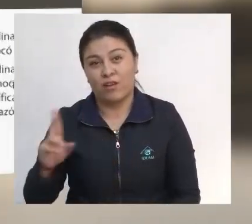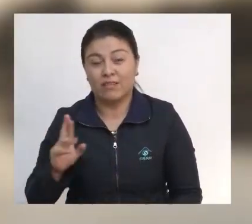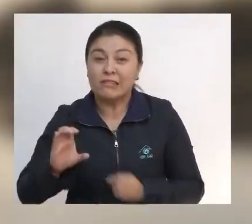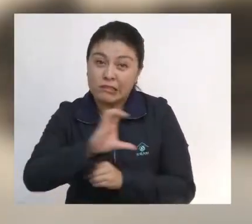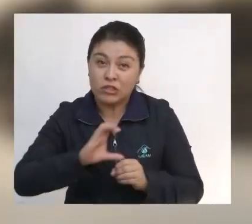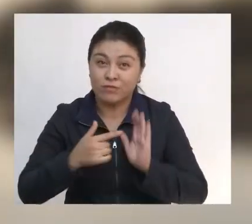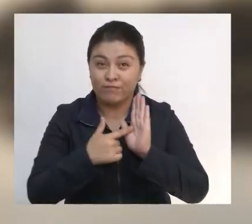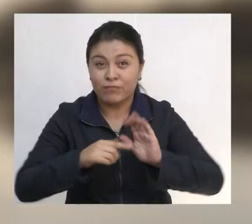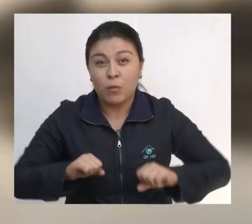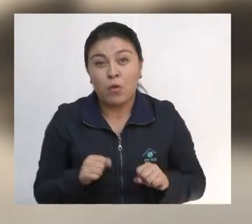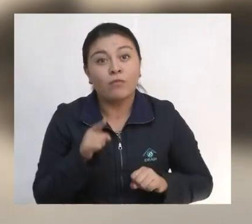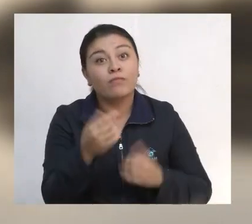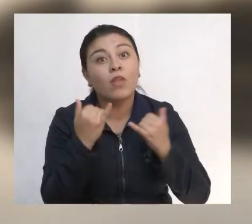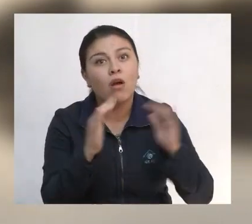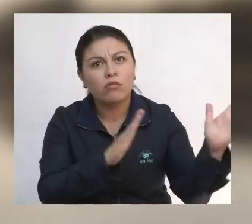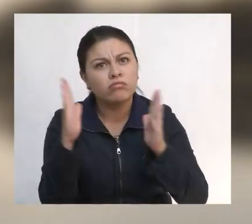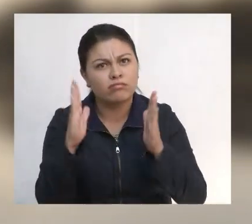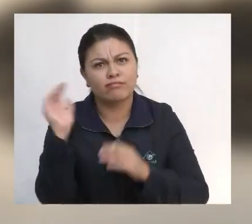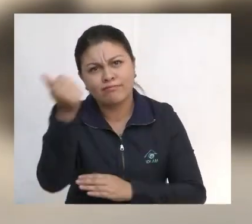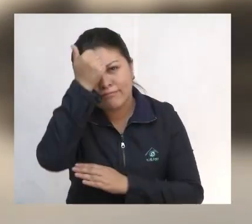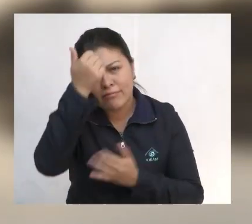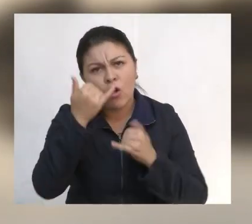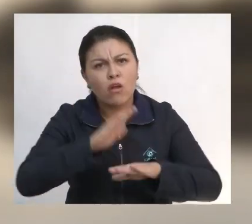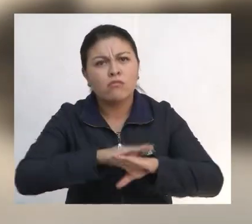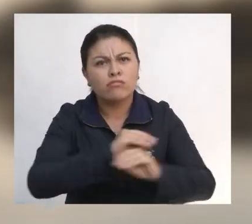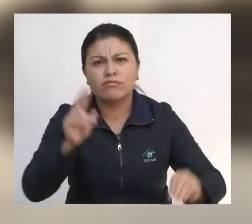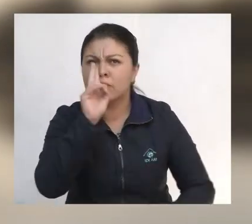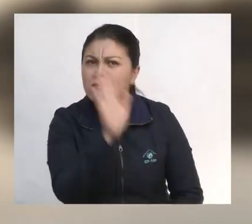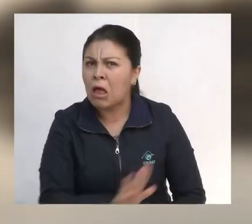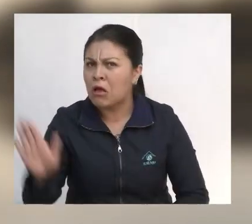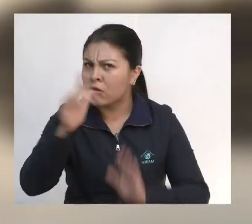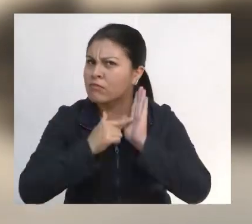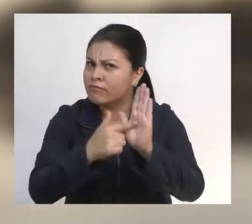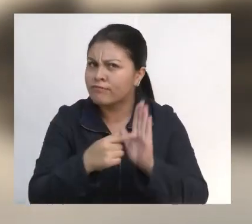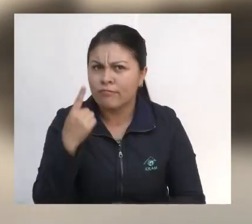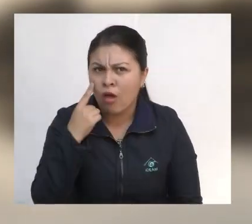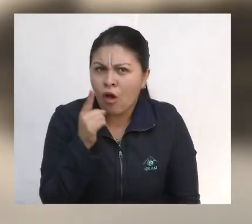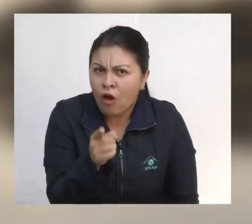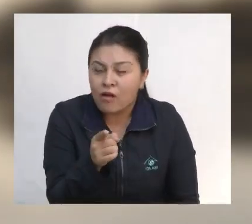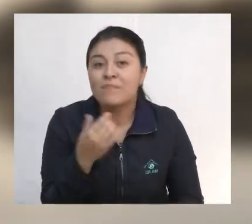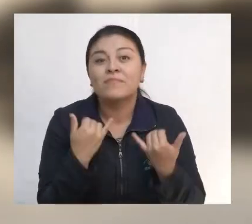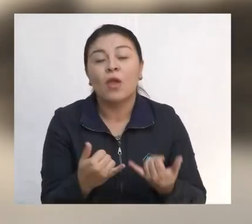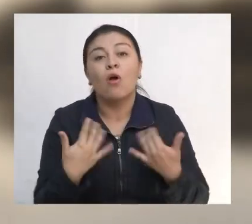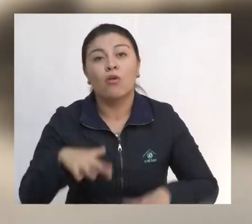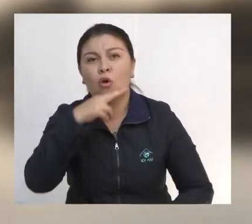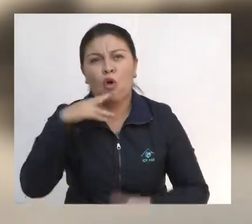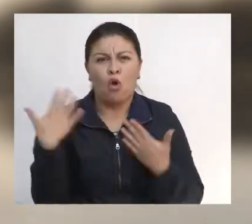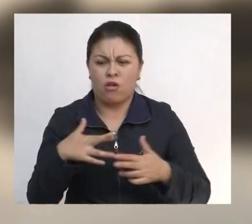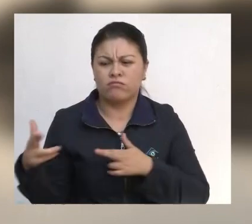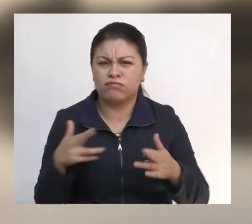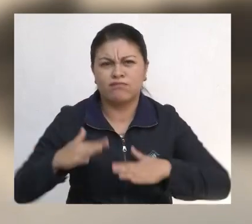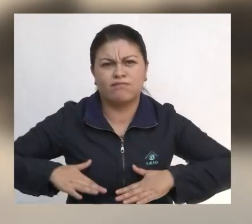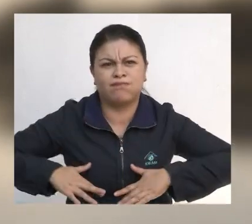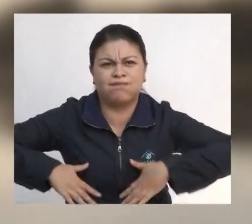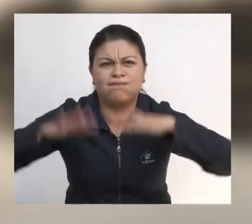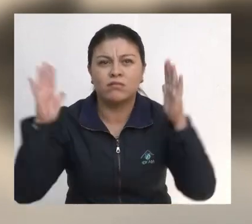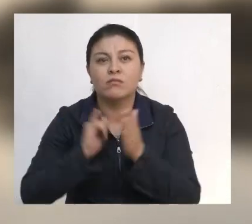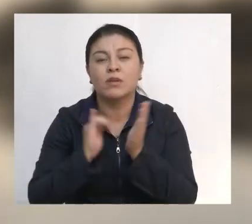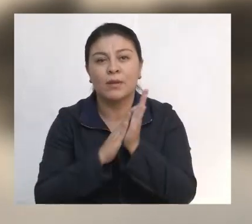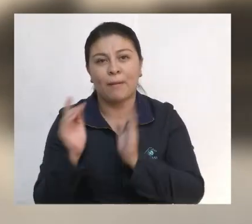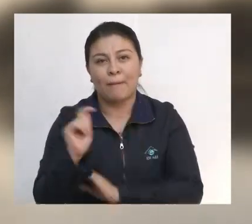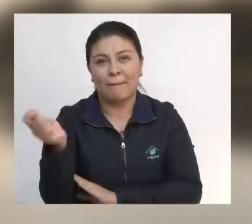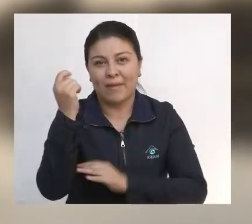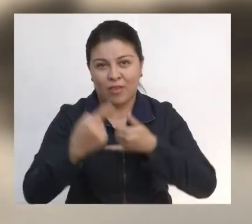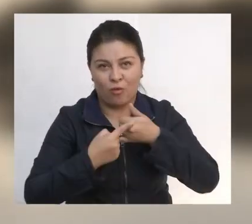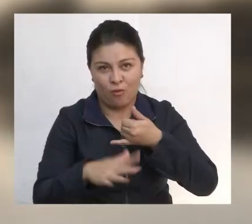por niveles altos en las cuencas de los ríos Mete y Guaviare Alerta naranja, amenaza moderada de incendios de bosques, pastos y cultivos